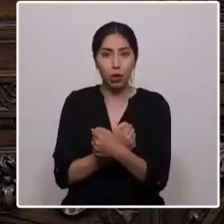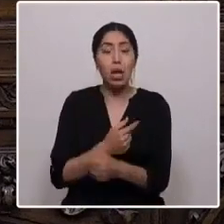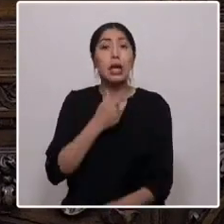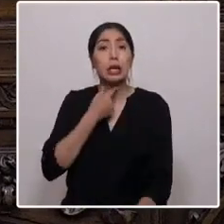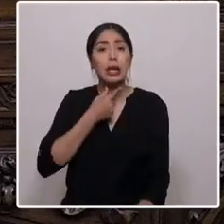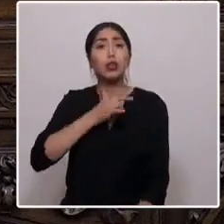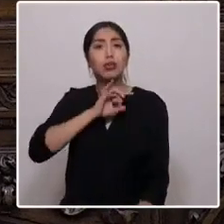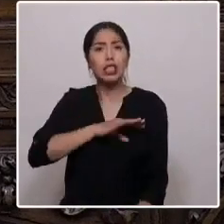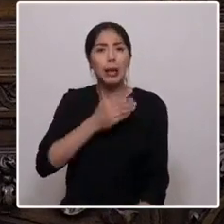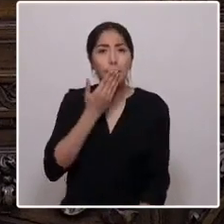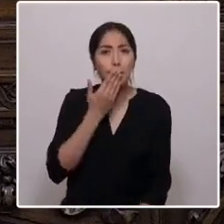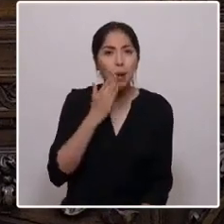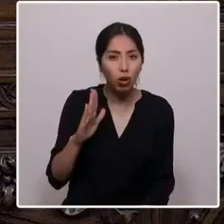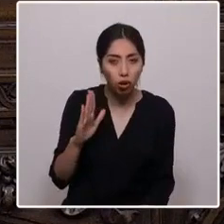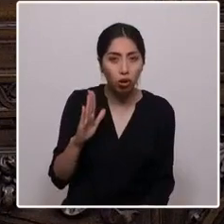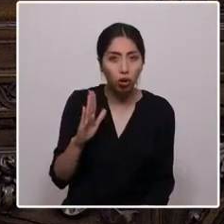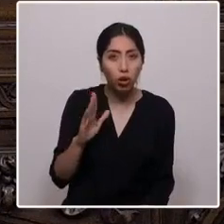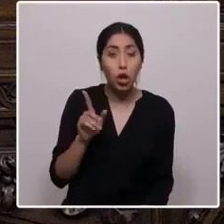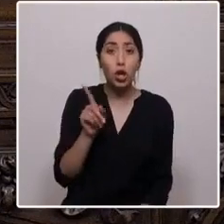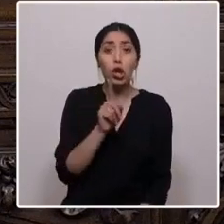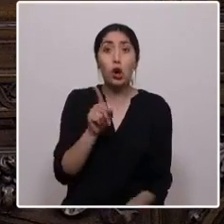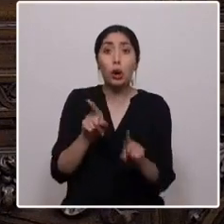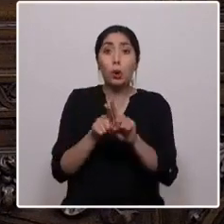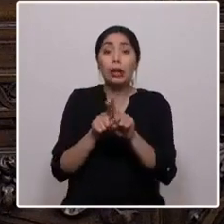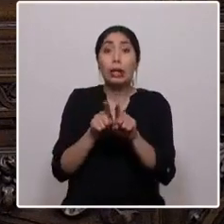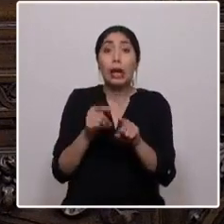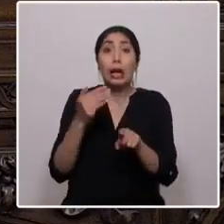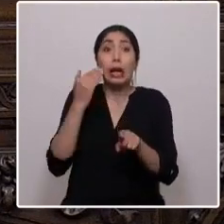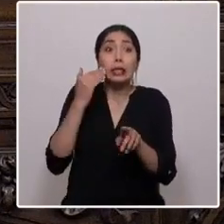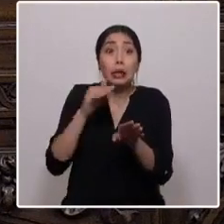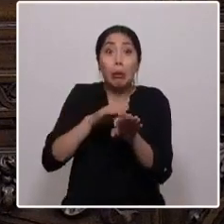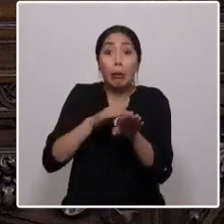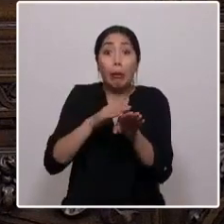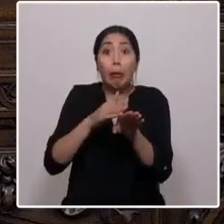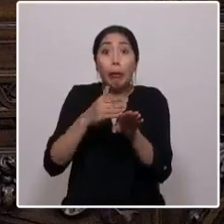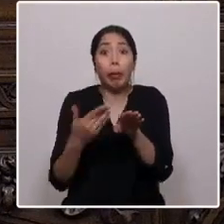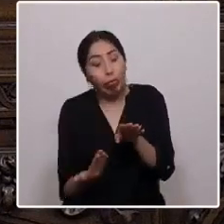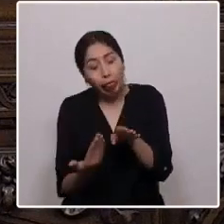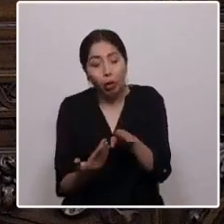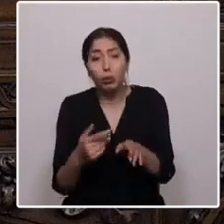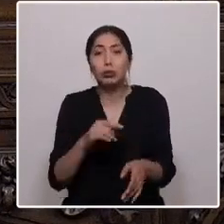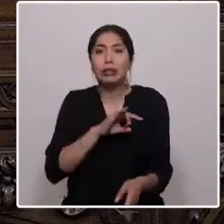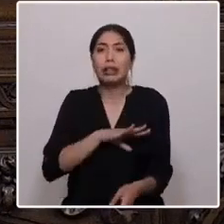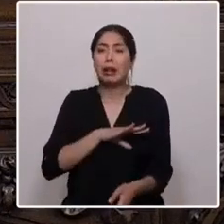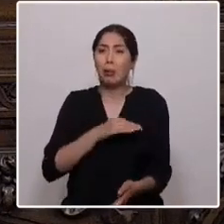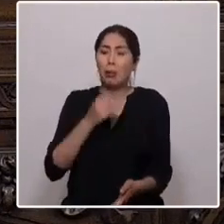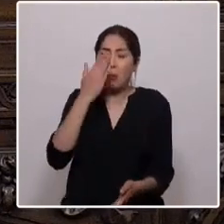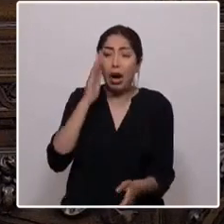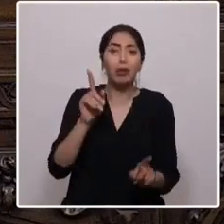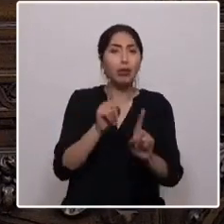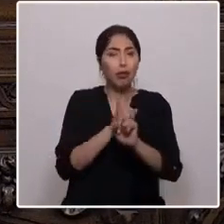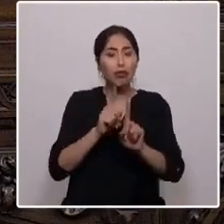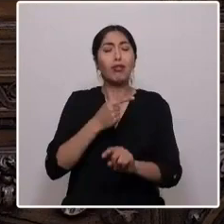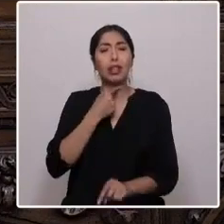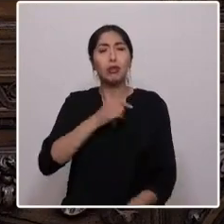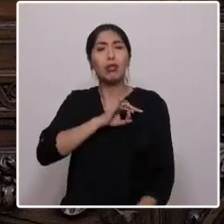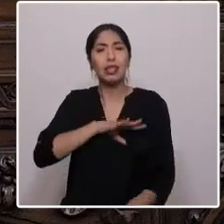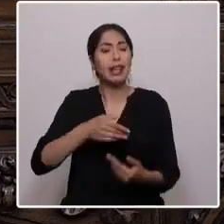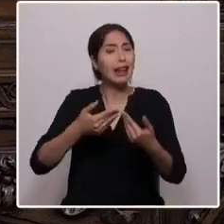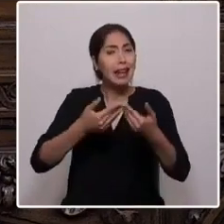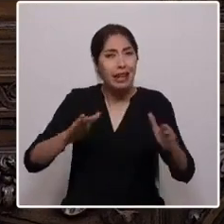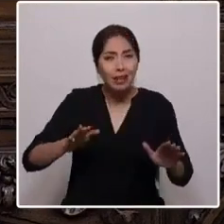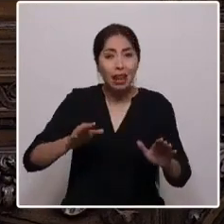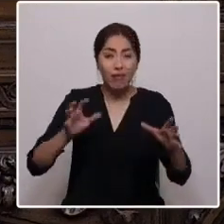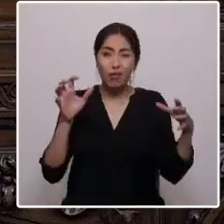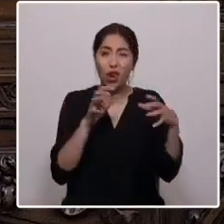Y no dejarlo al borde del acantilado. Quiero un Chile libre. Un Chile sin violencia. Porque la violencia